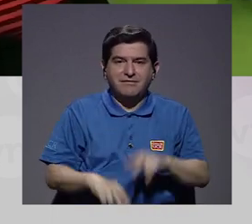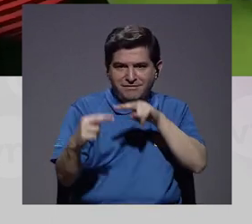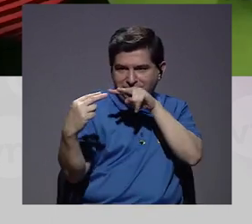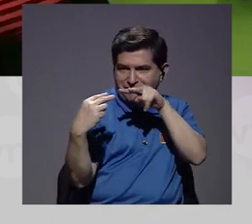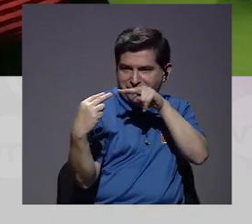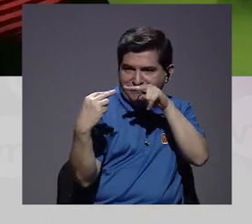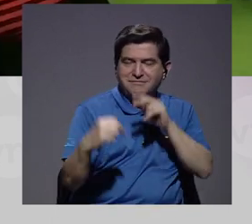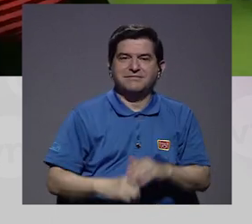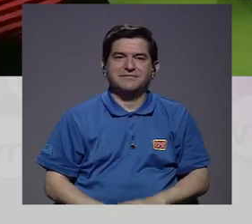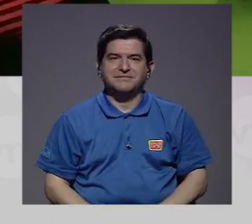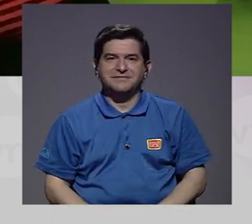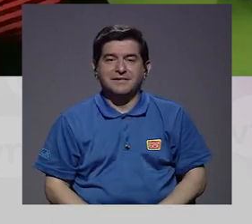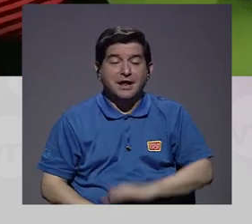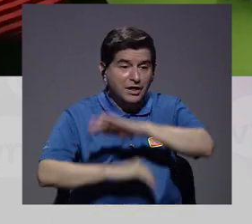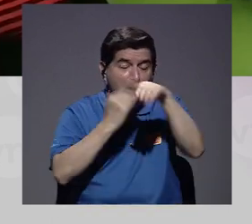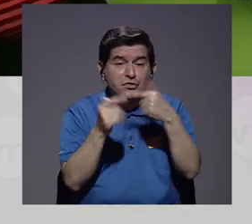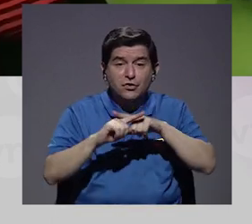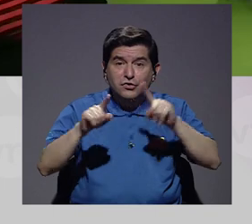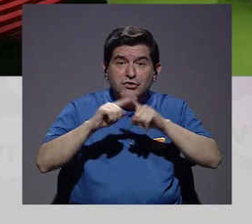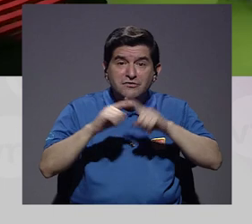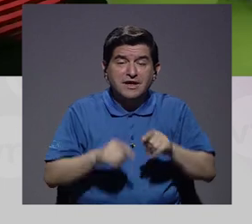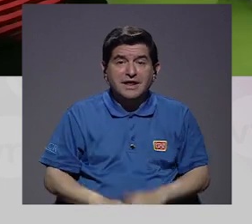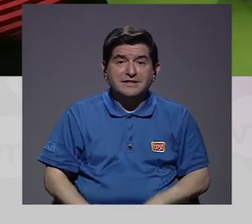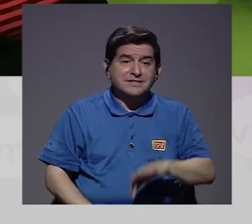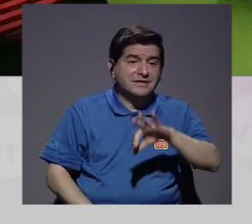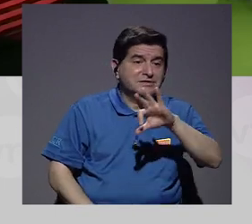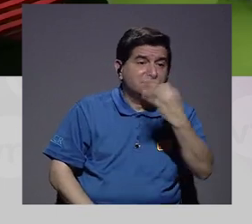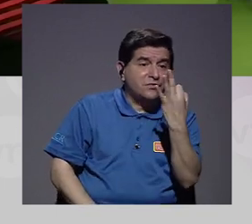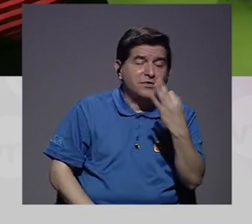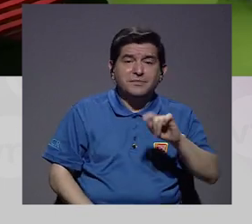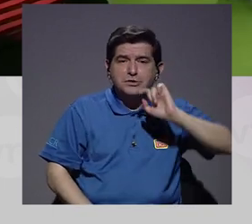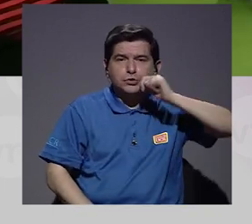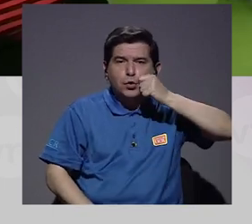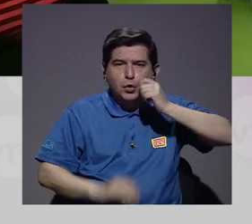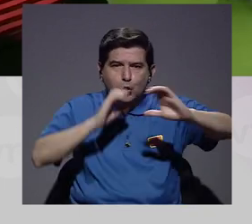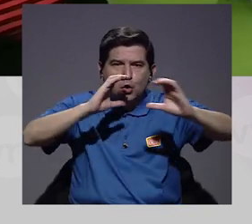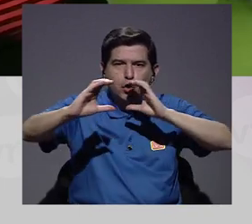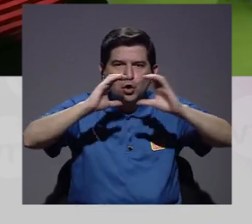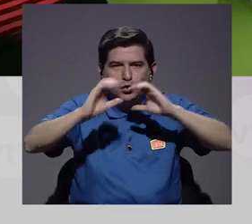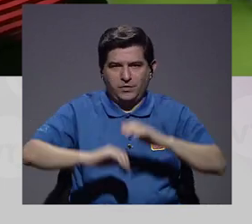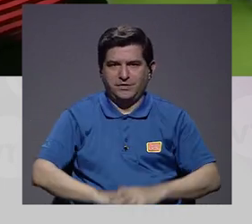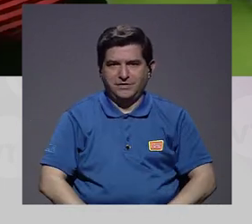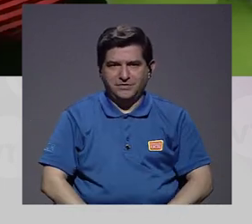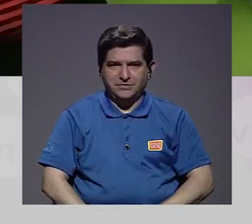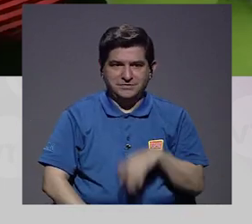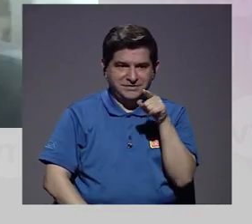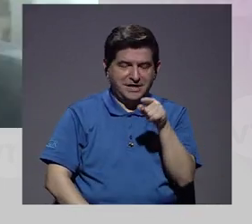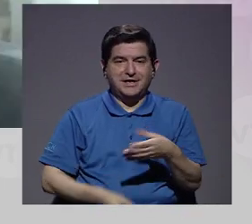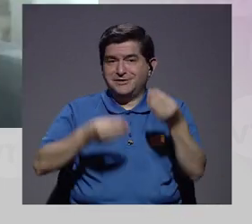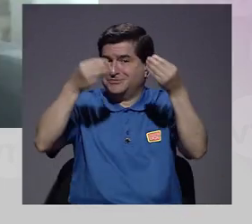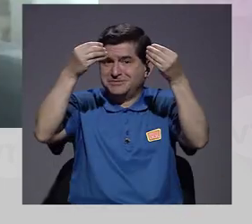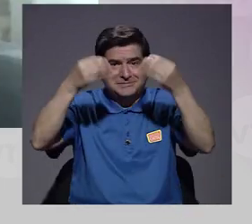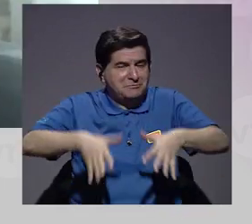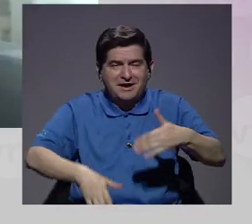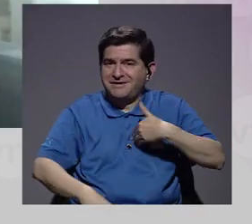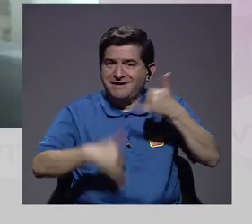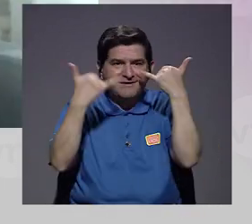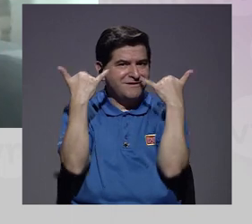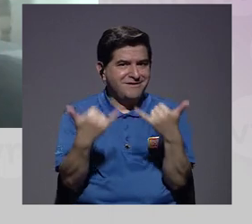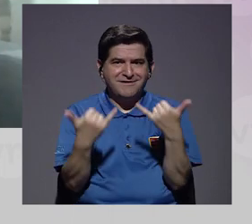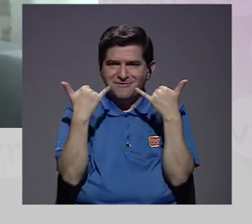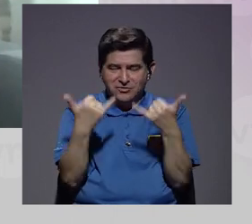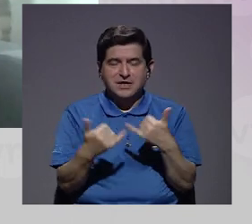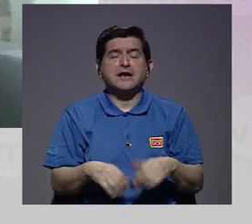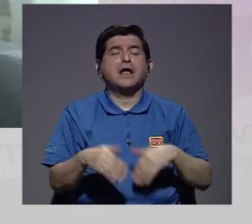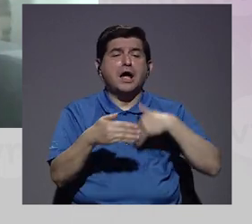mirada, etcétera, había todos esos canales y códigos de comunicación que se pierden y que no